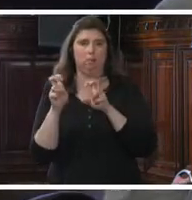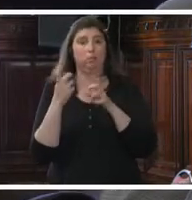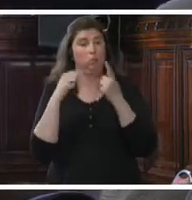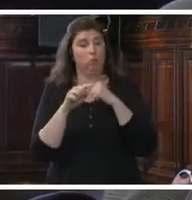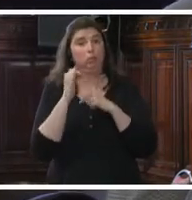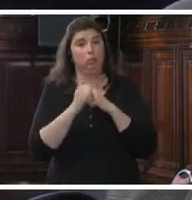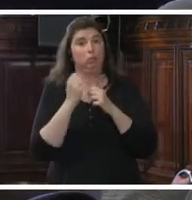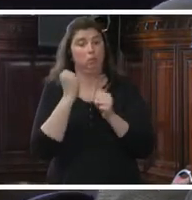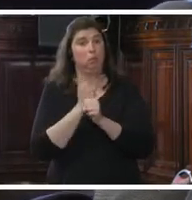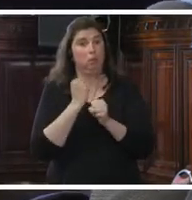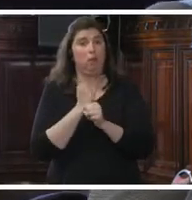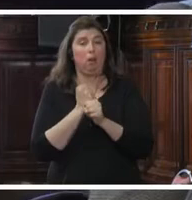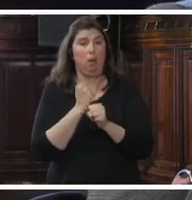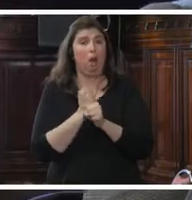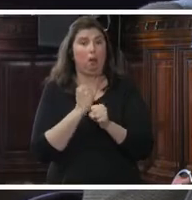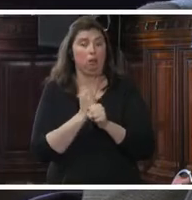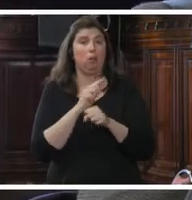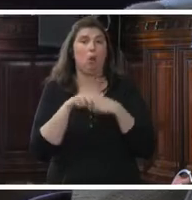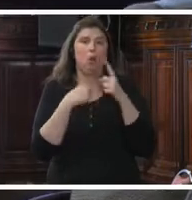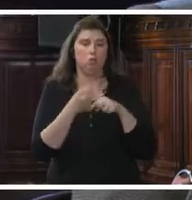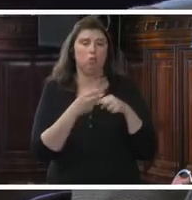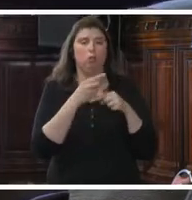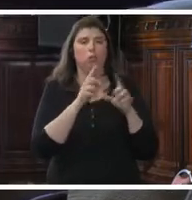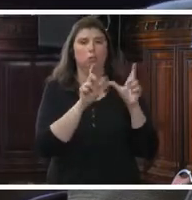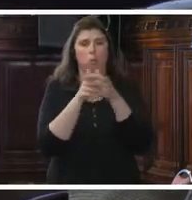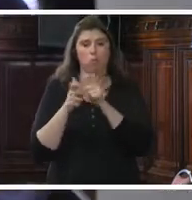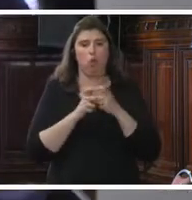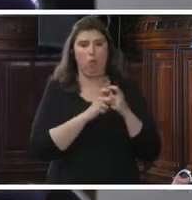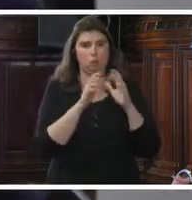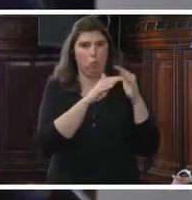trabajar con el resto de las relatorías en común.